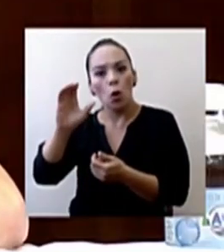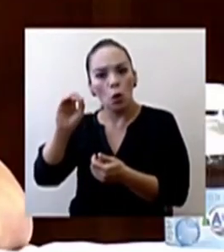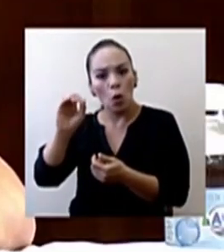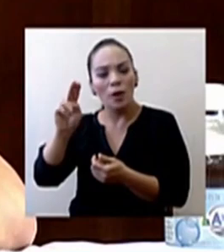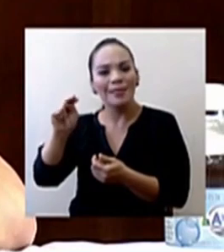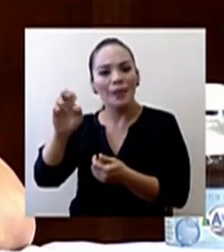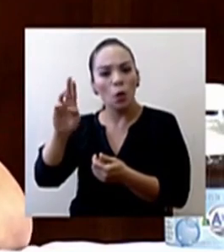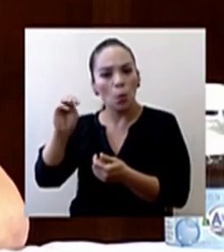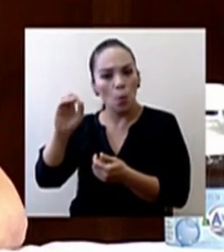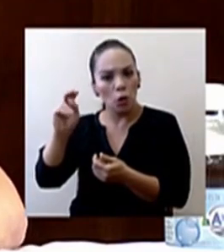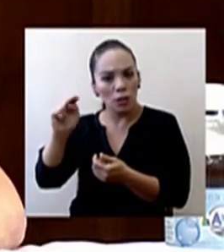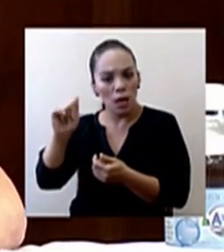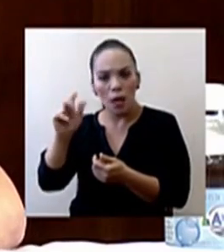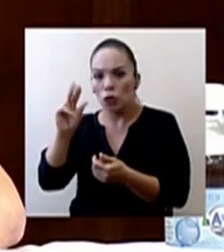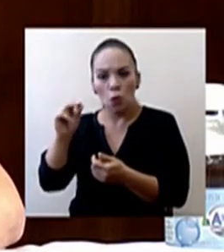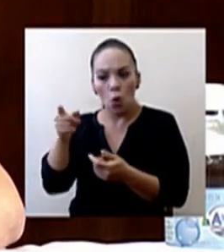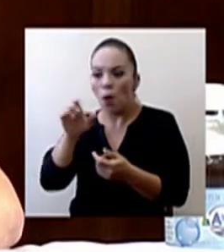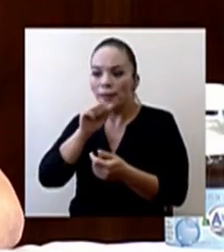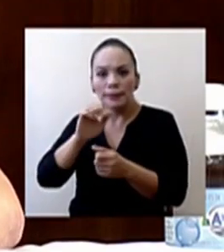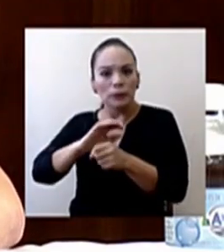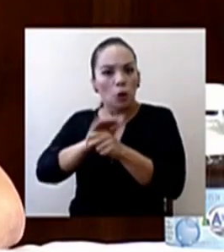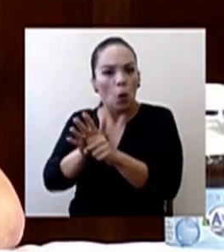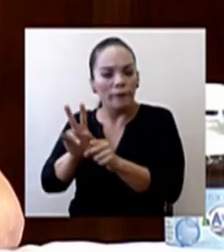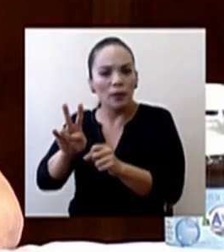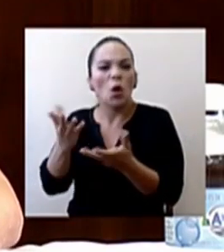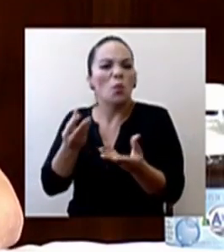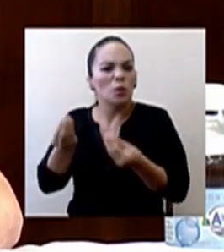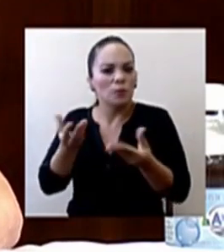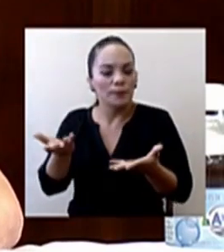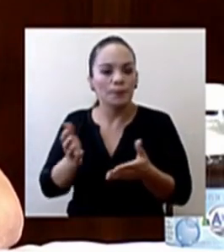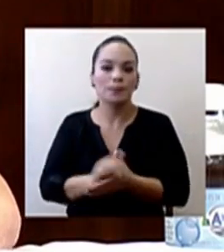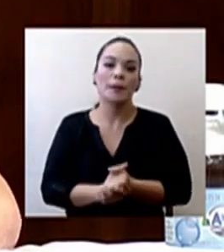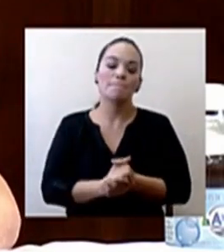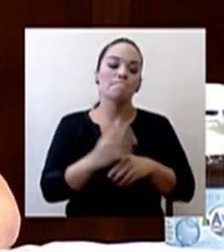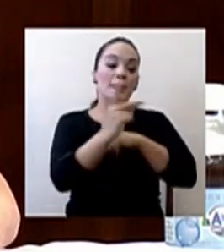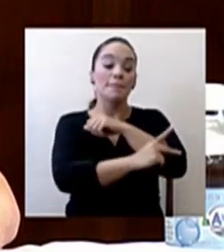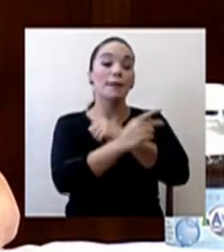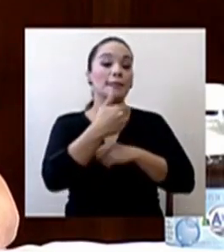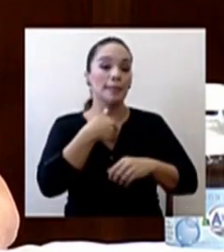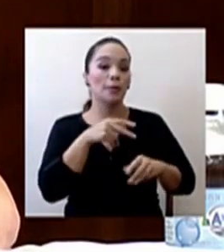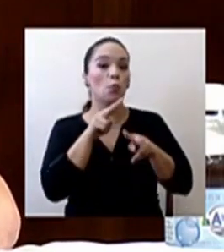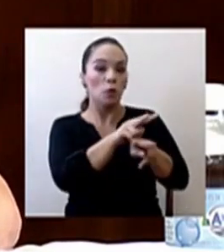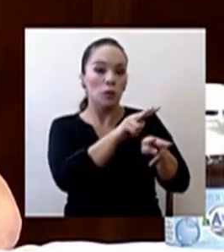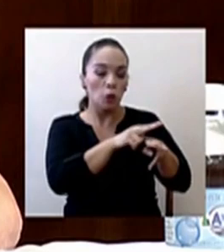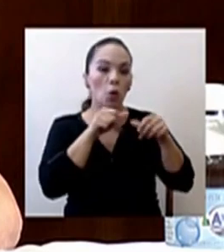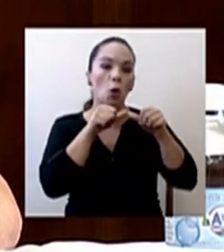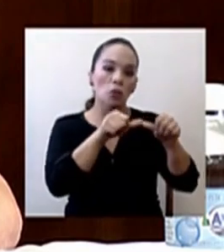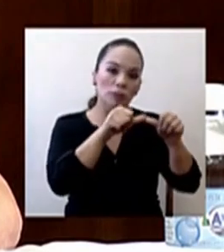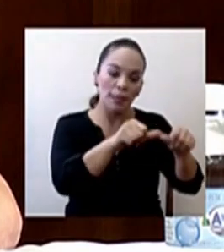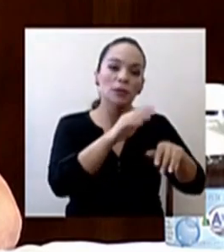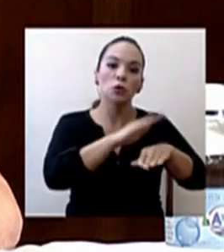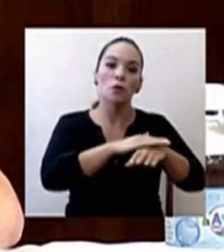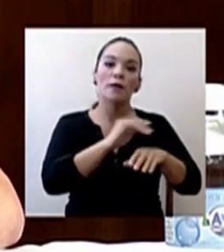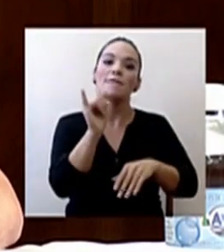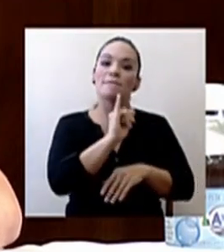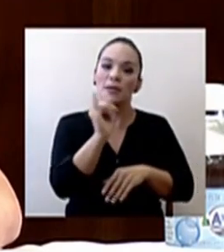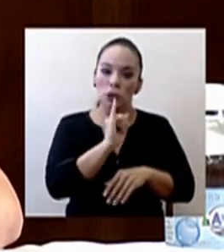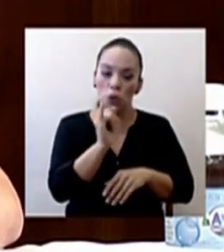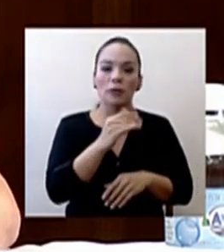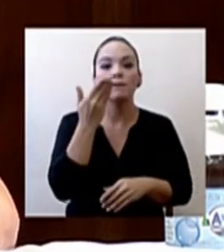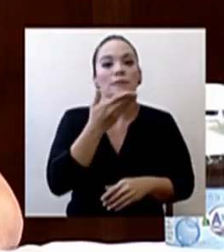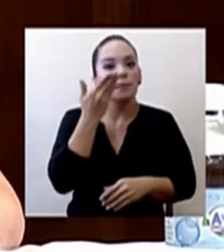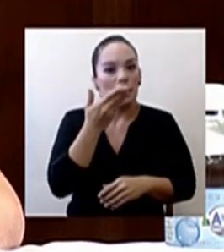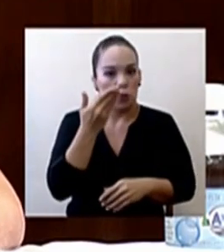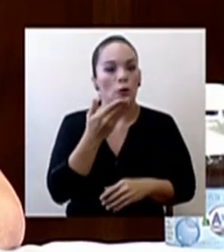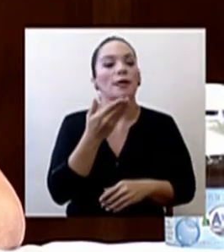Vamos a ver, el país tiene un monitoreo constante sobre las infecciones respiratorias agudas graves.